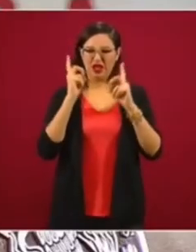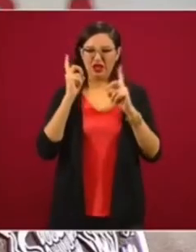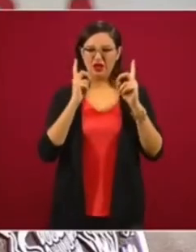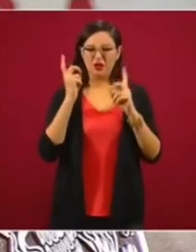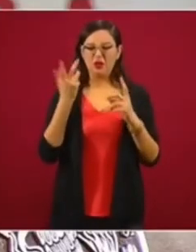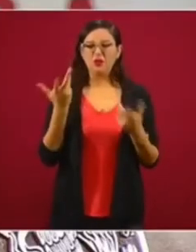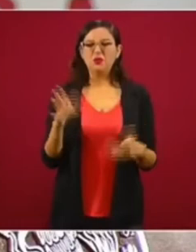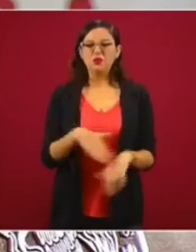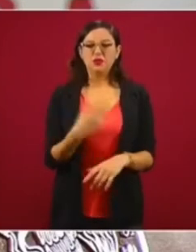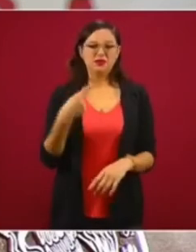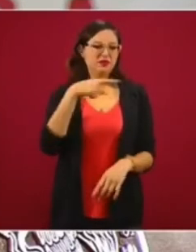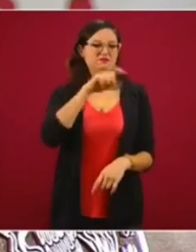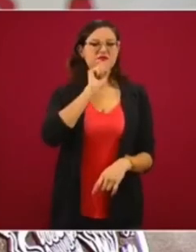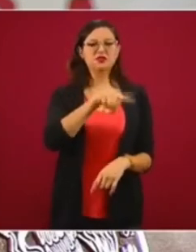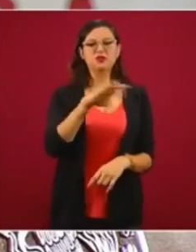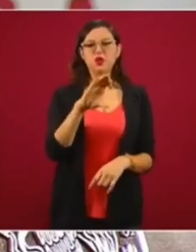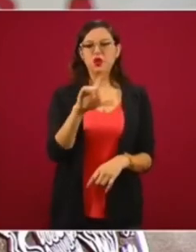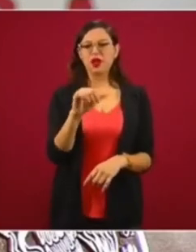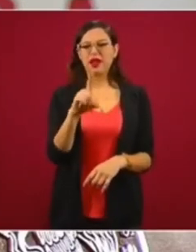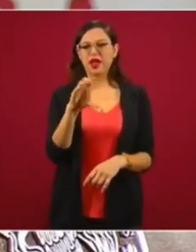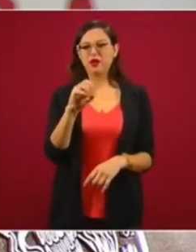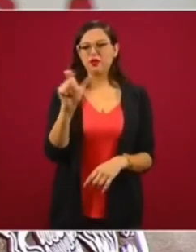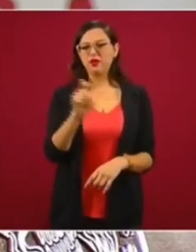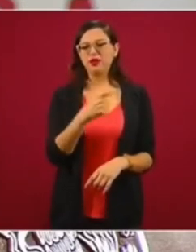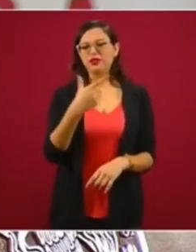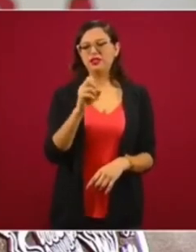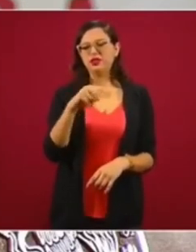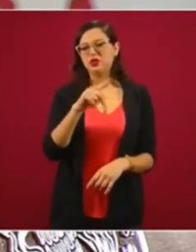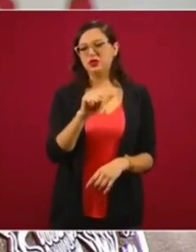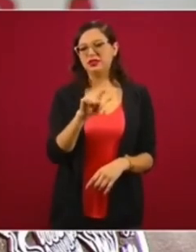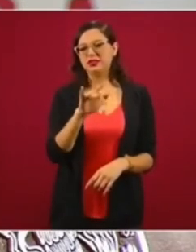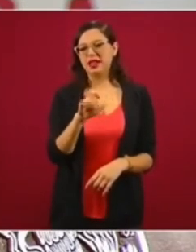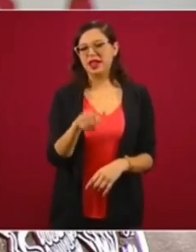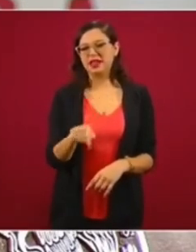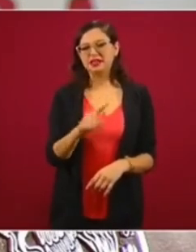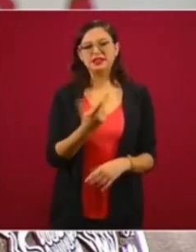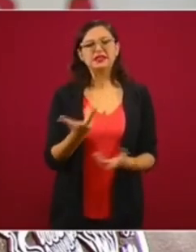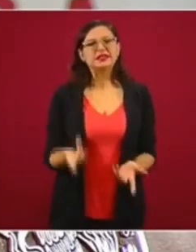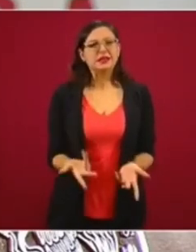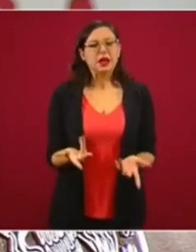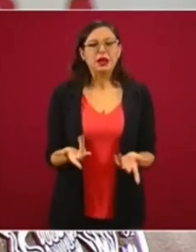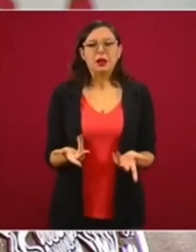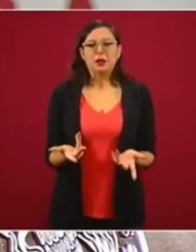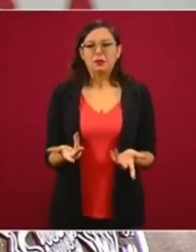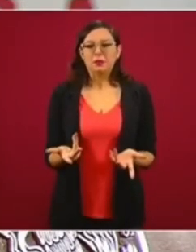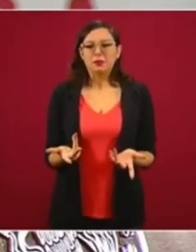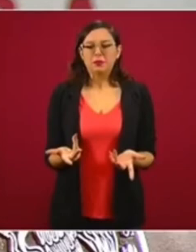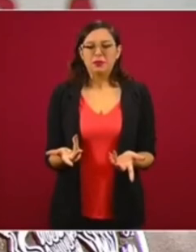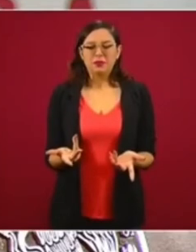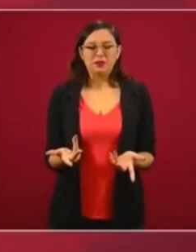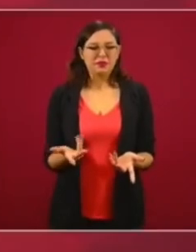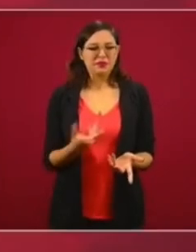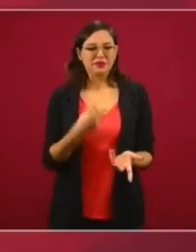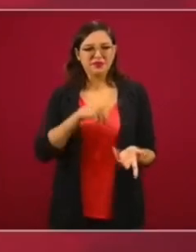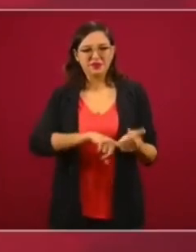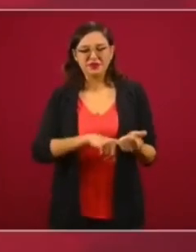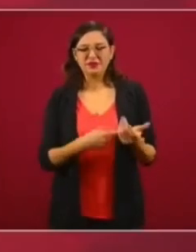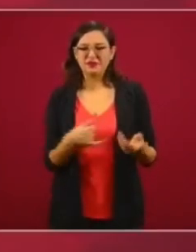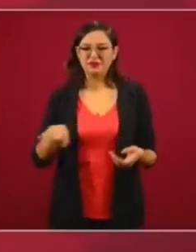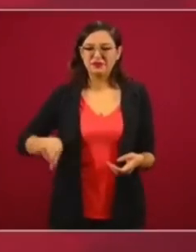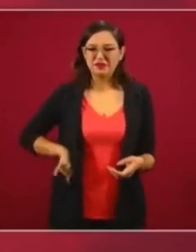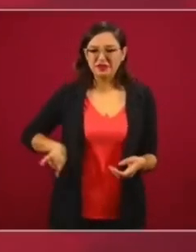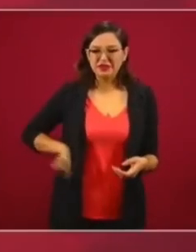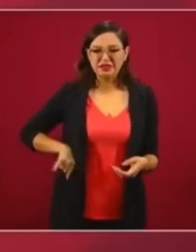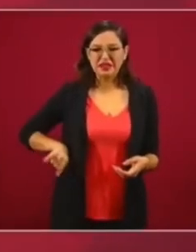X. González, que tiene muchos intereses creados,